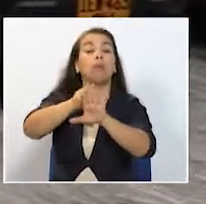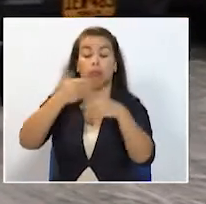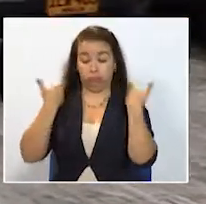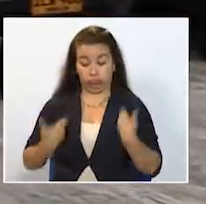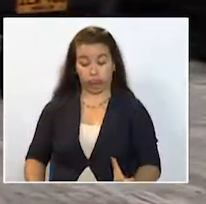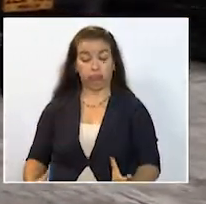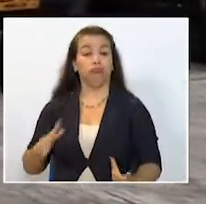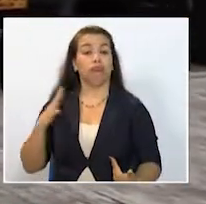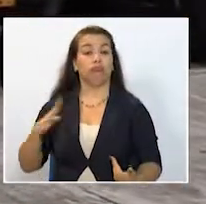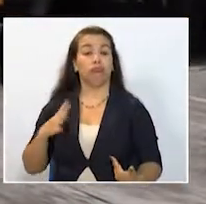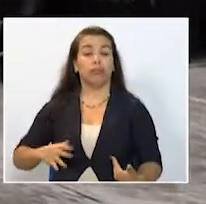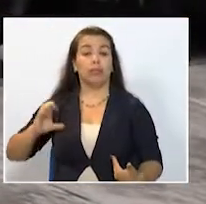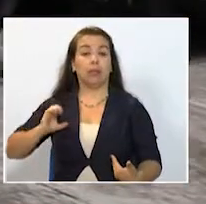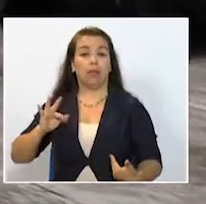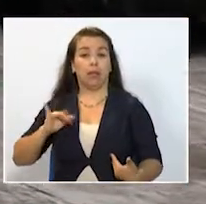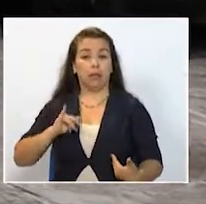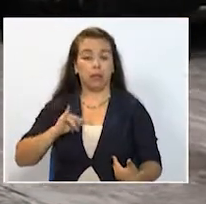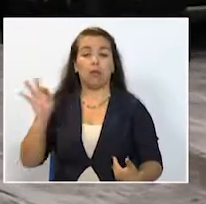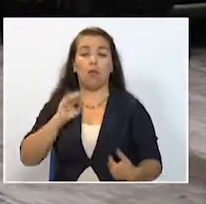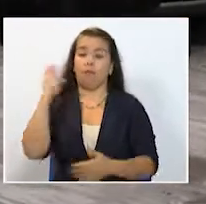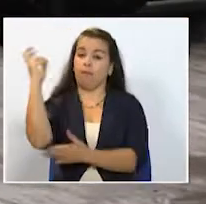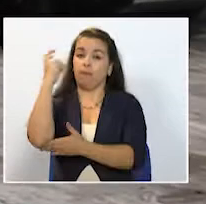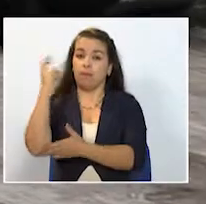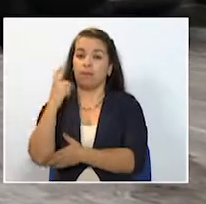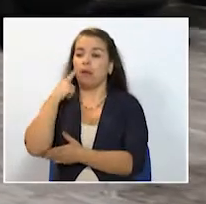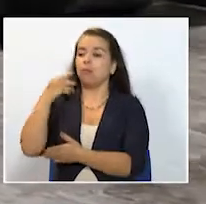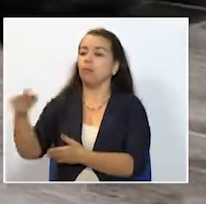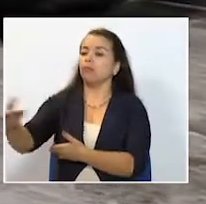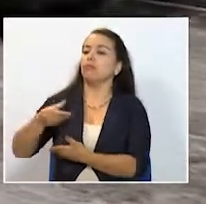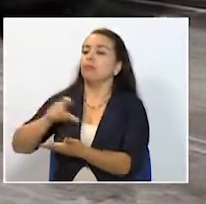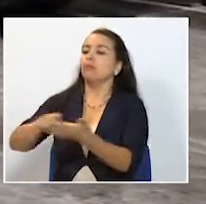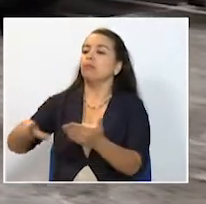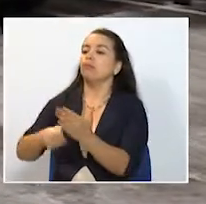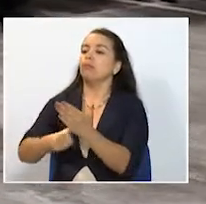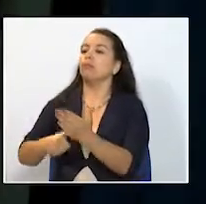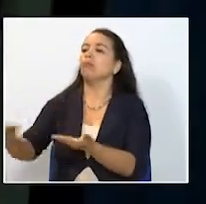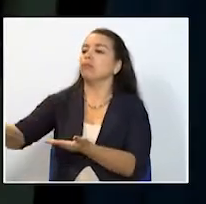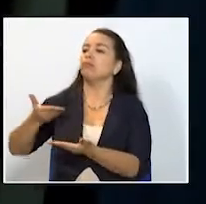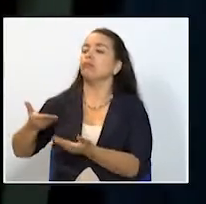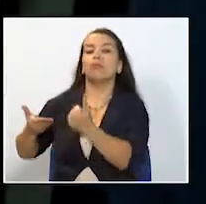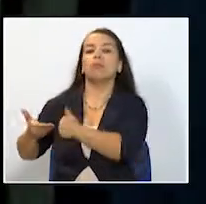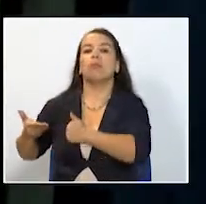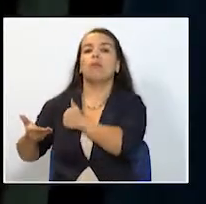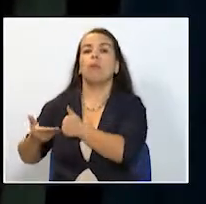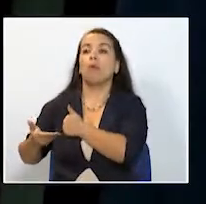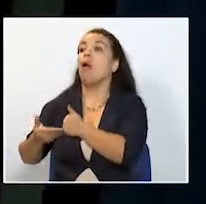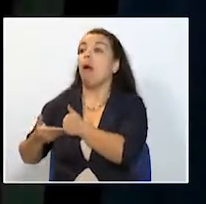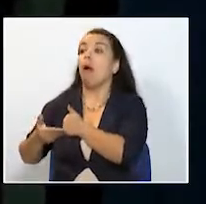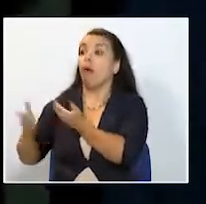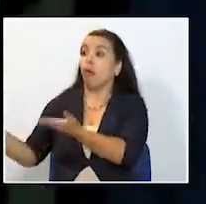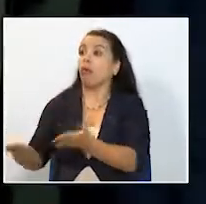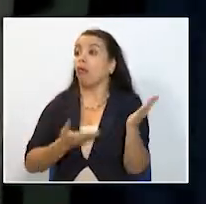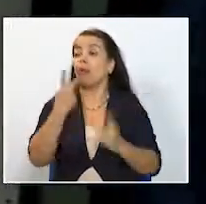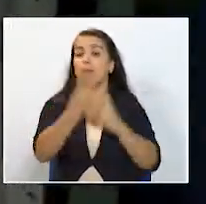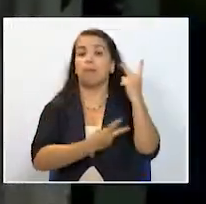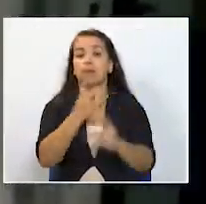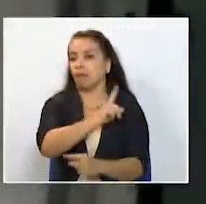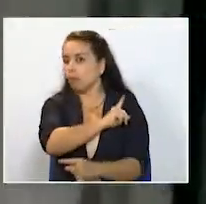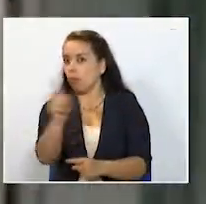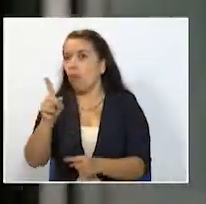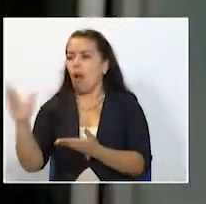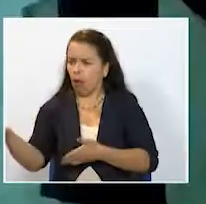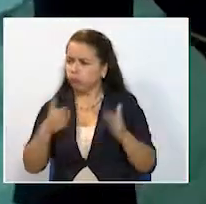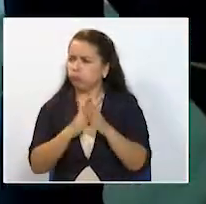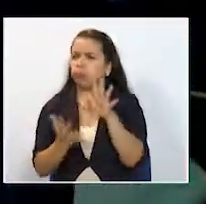con prendas del CTI o de la fiscalía pida que sean identificados directamente no acepte visitas imprevistas de empleados de empresas